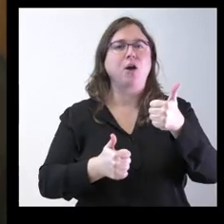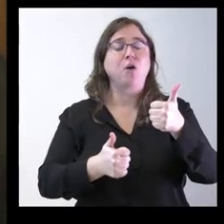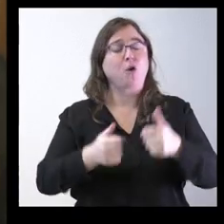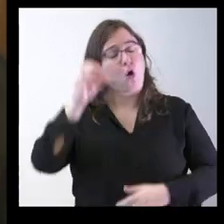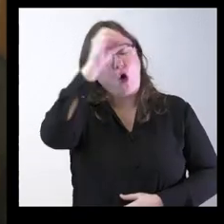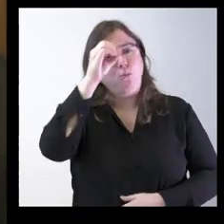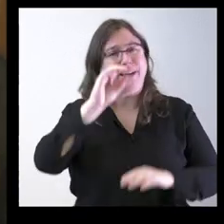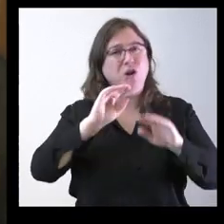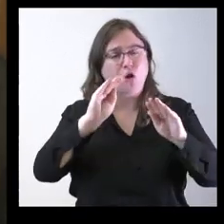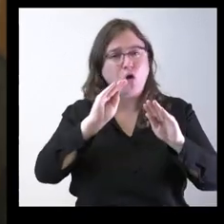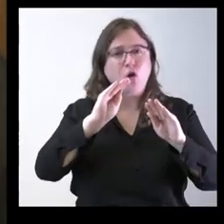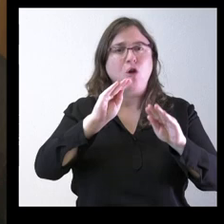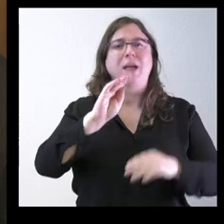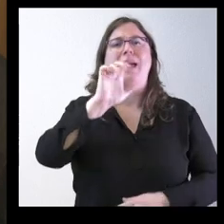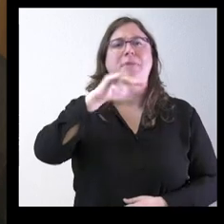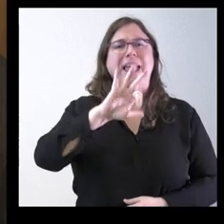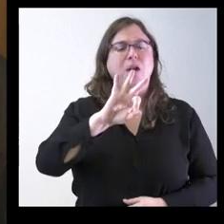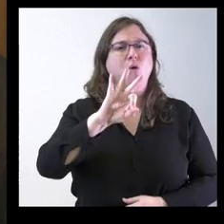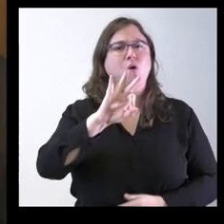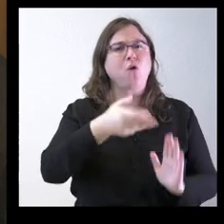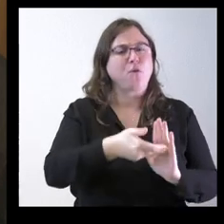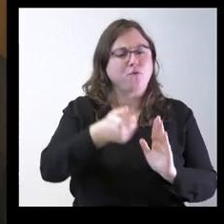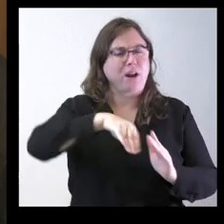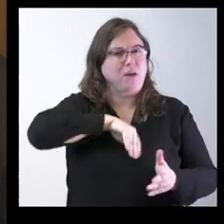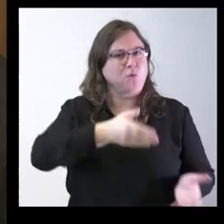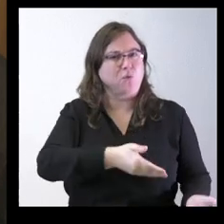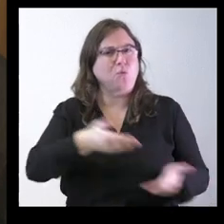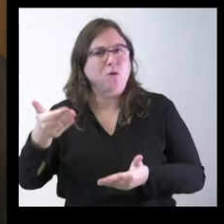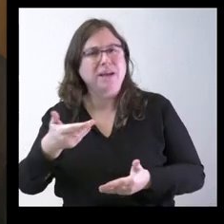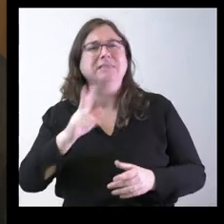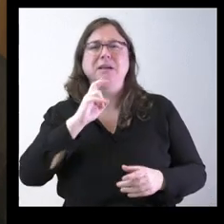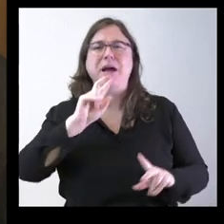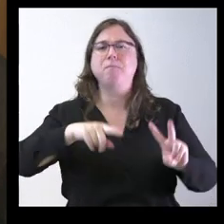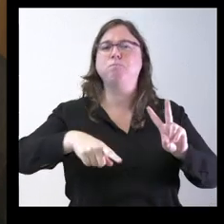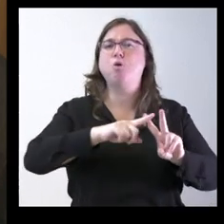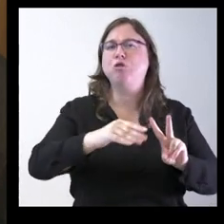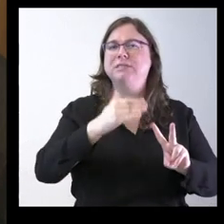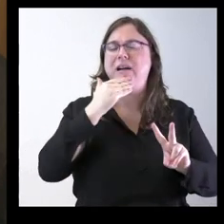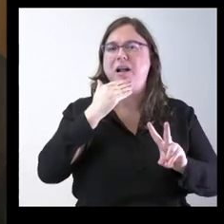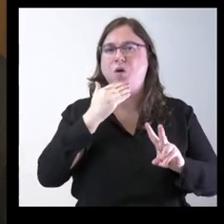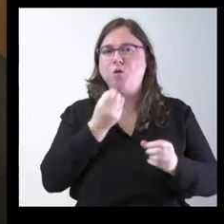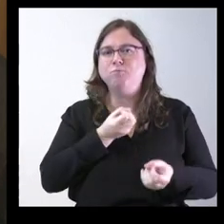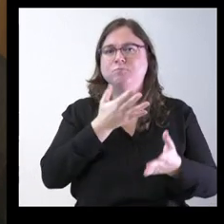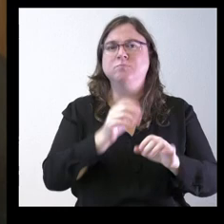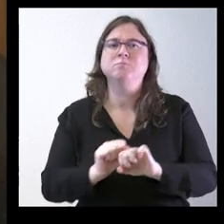Caipo de Llano y si a nivel autonómico se va a llevar a cabo como ha anunciado Vox algún tipo de medida para proteger los monumentos, las